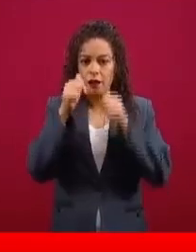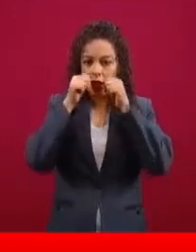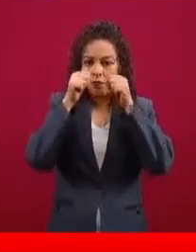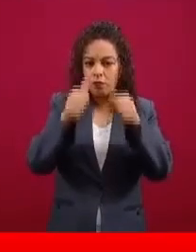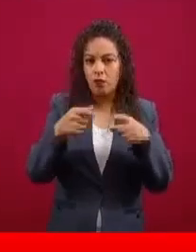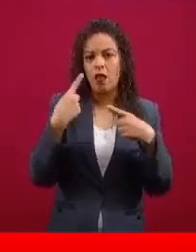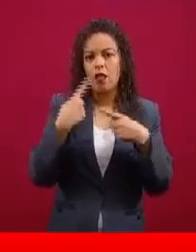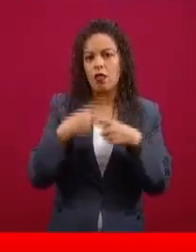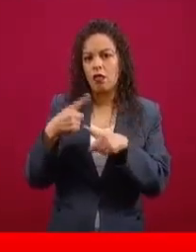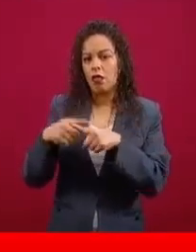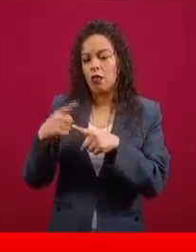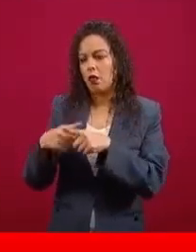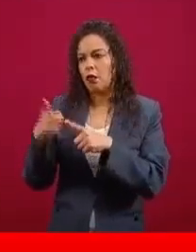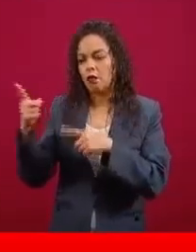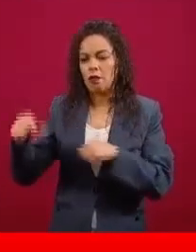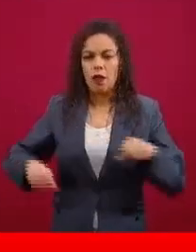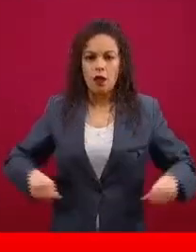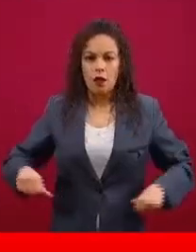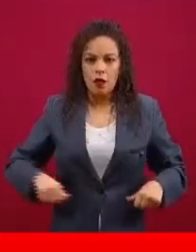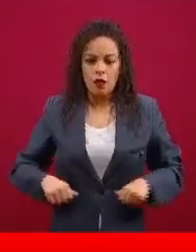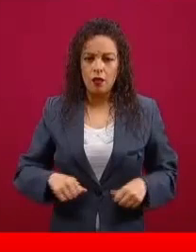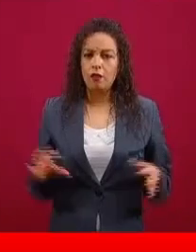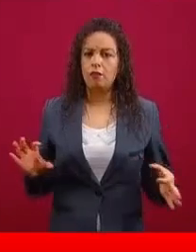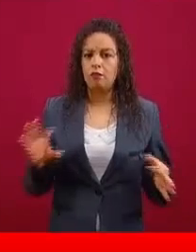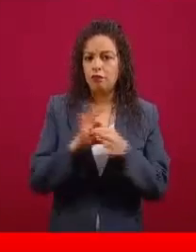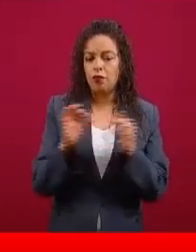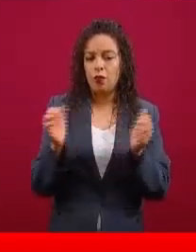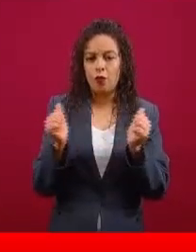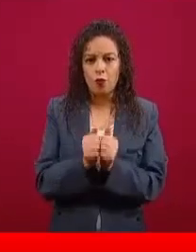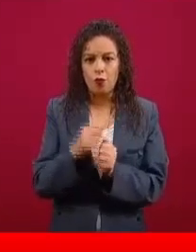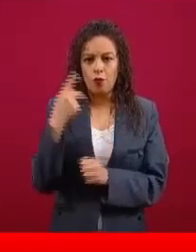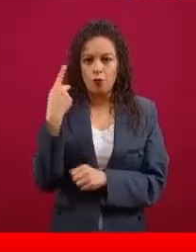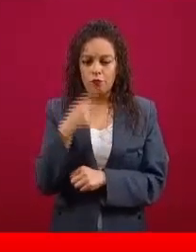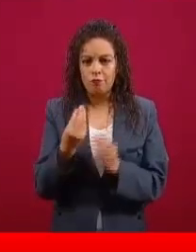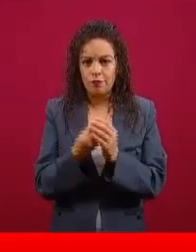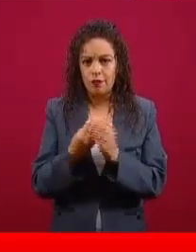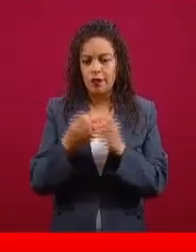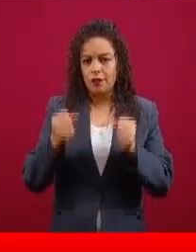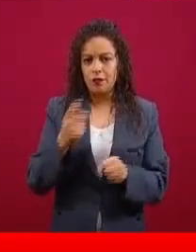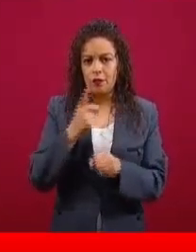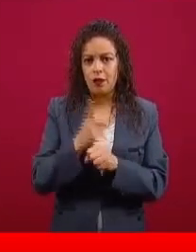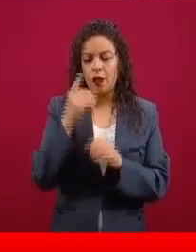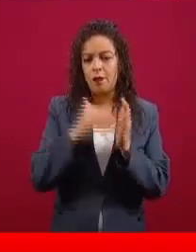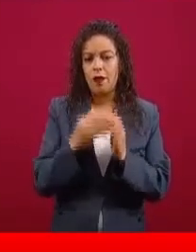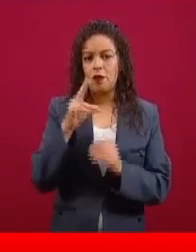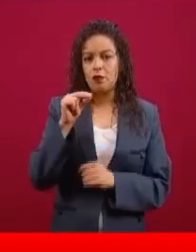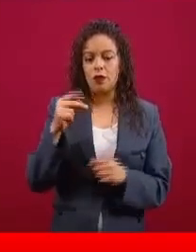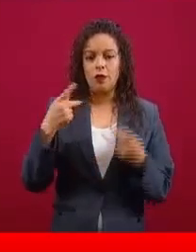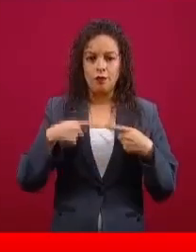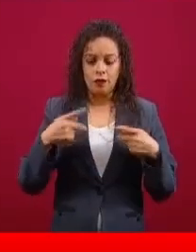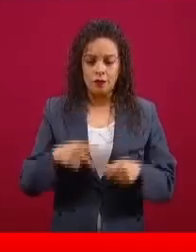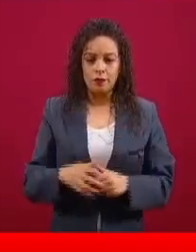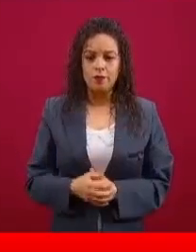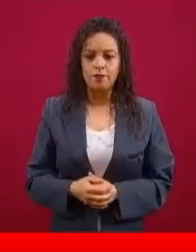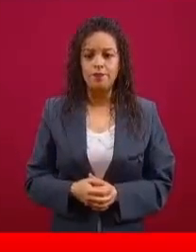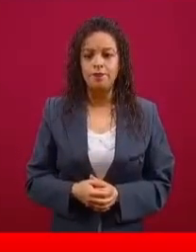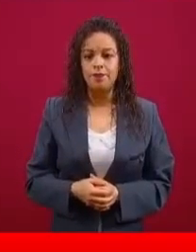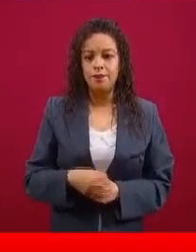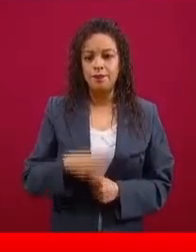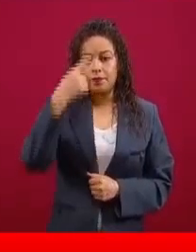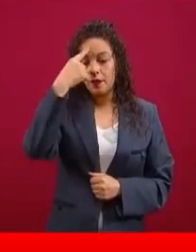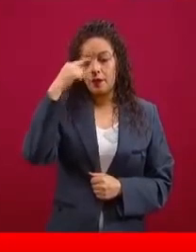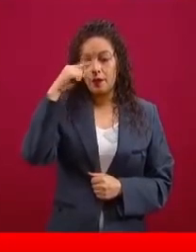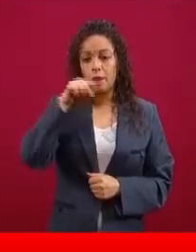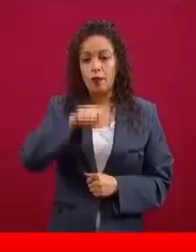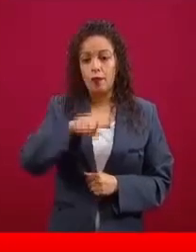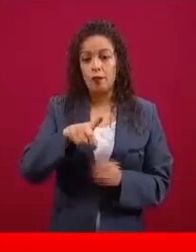vinculadas a la seguridad, mil 80 hombres. Mantenimiento del Estado de Derecho en la mar. Para